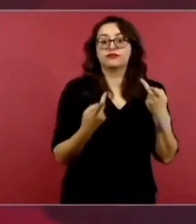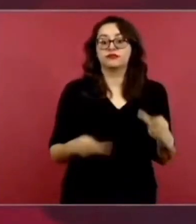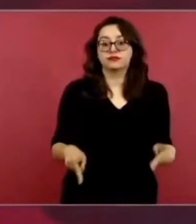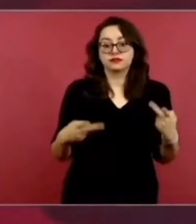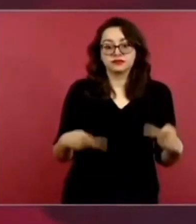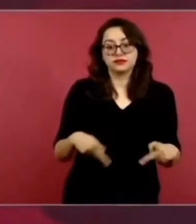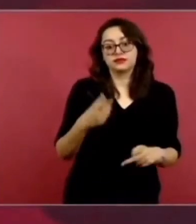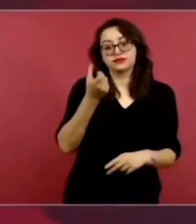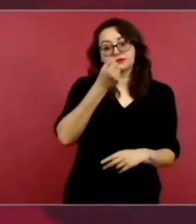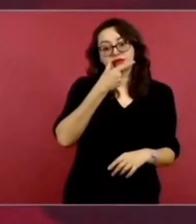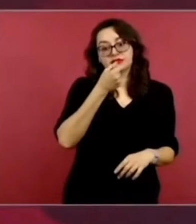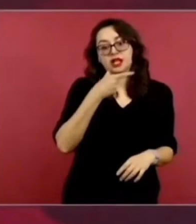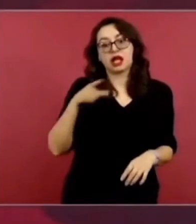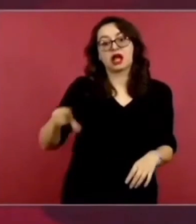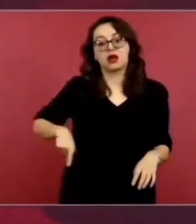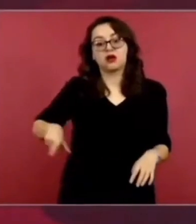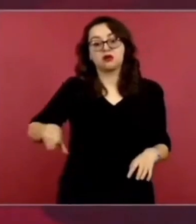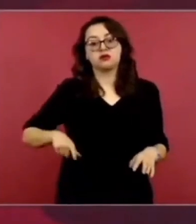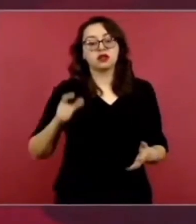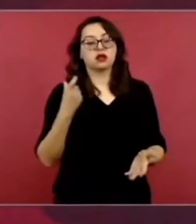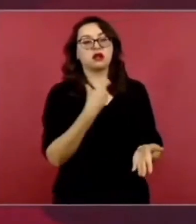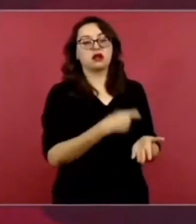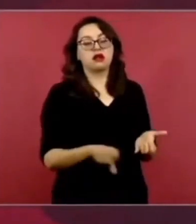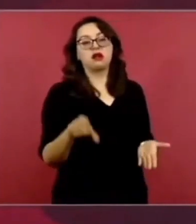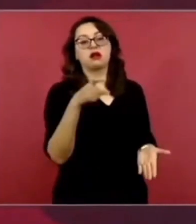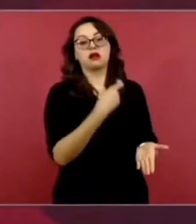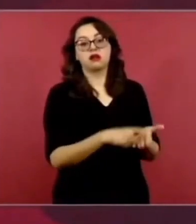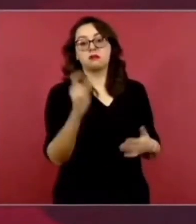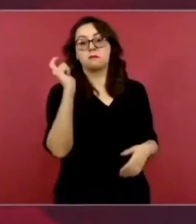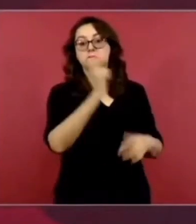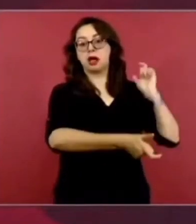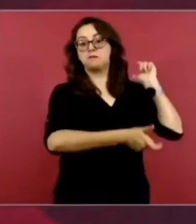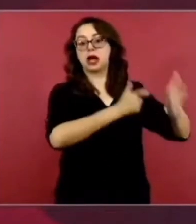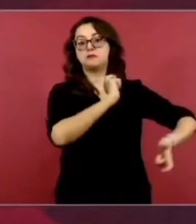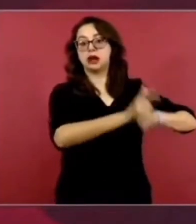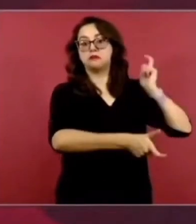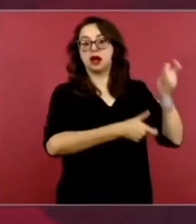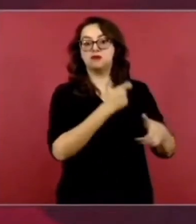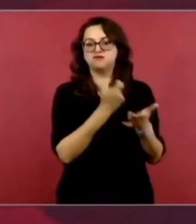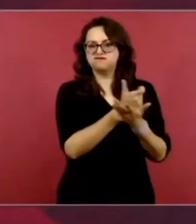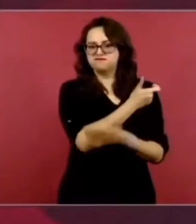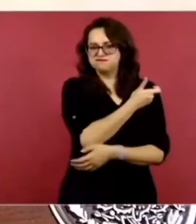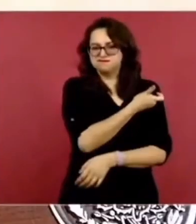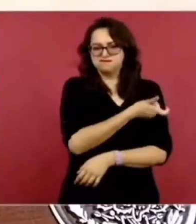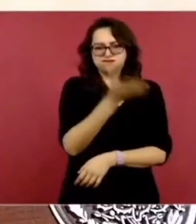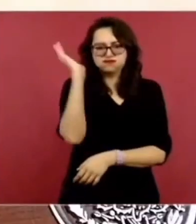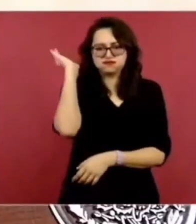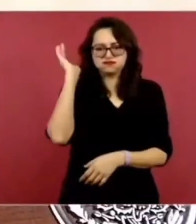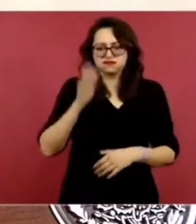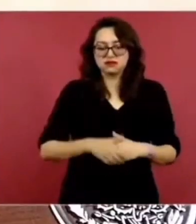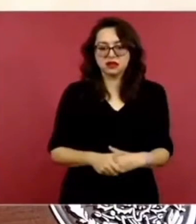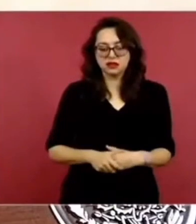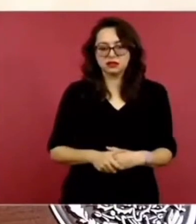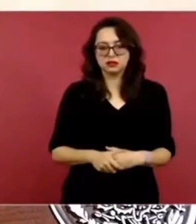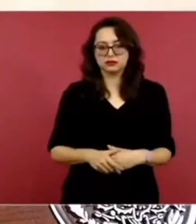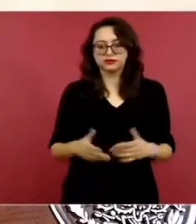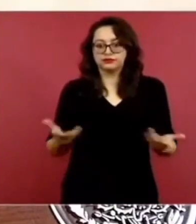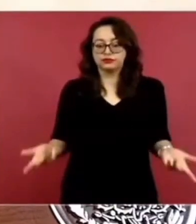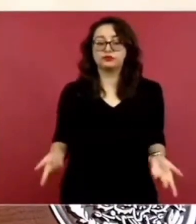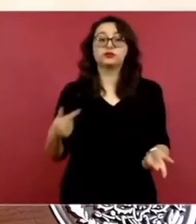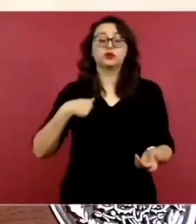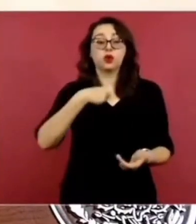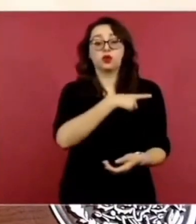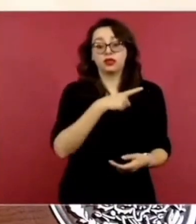carísimas, 10, lo tengo que estar